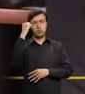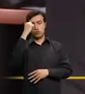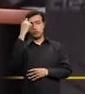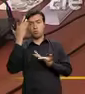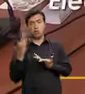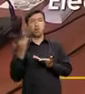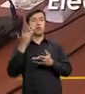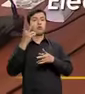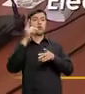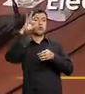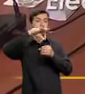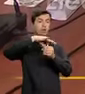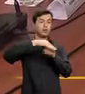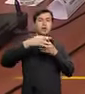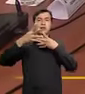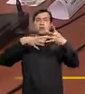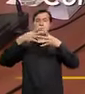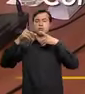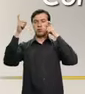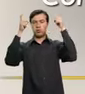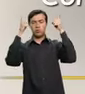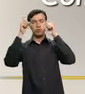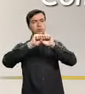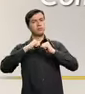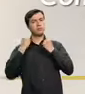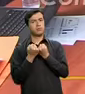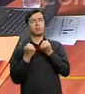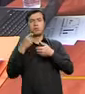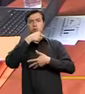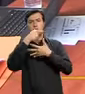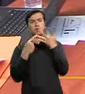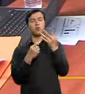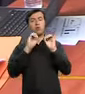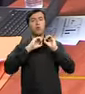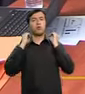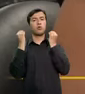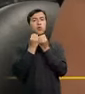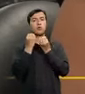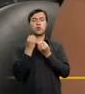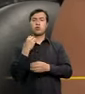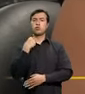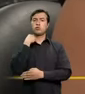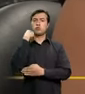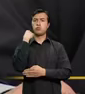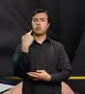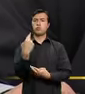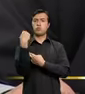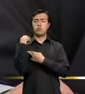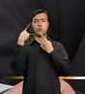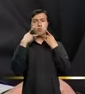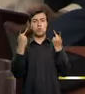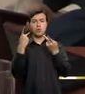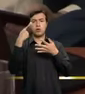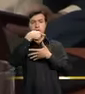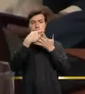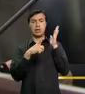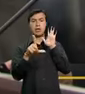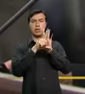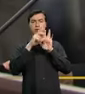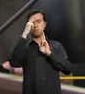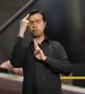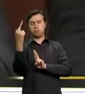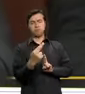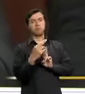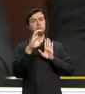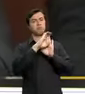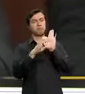ejecutiva, electoral, transparencia y control social y demás órganos del poder público a fin de que cumplan lo que las leyes y la